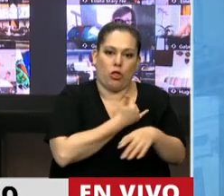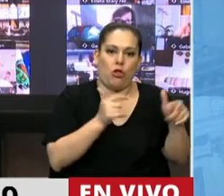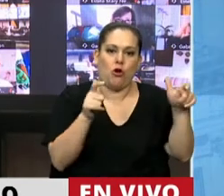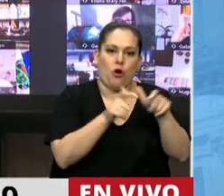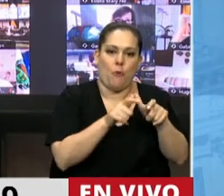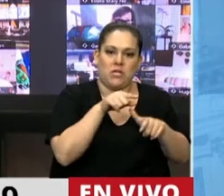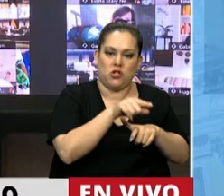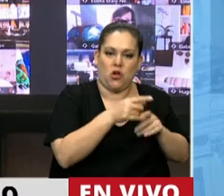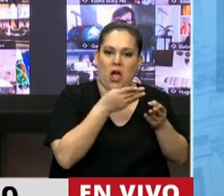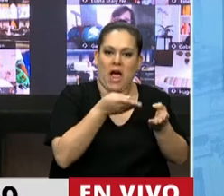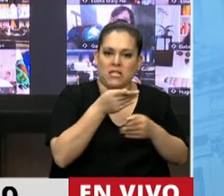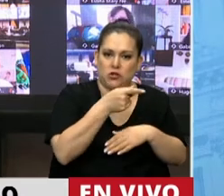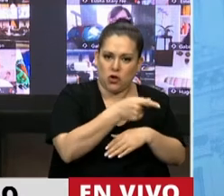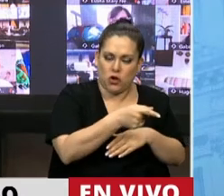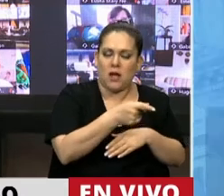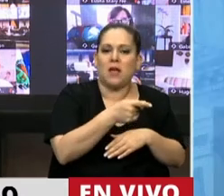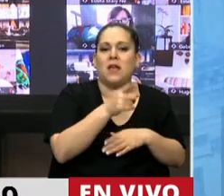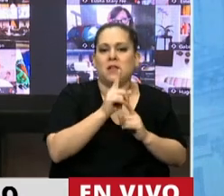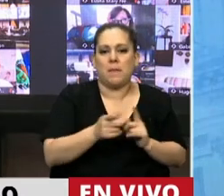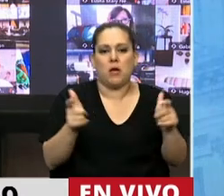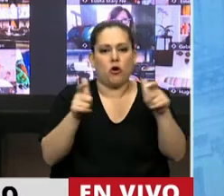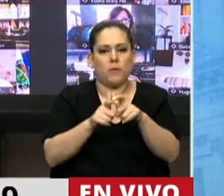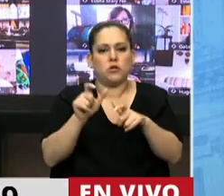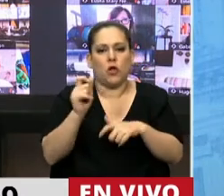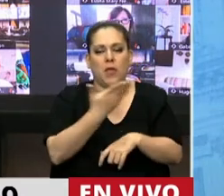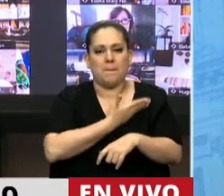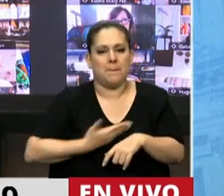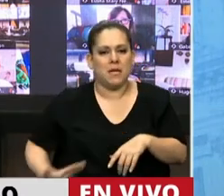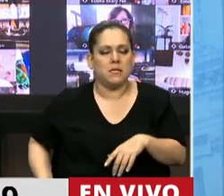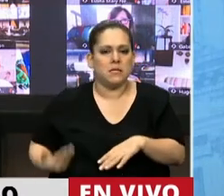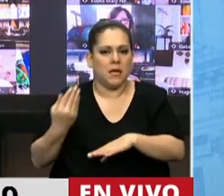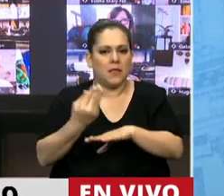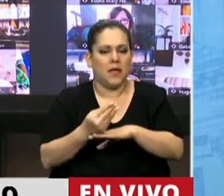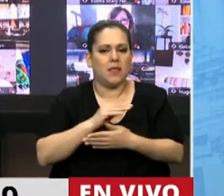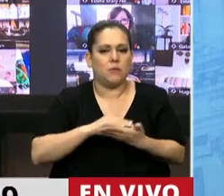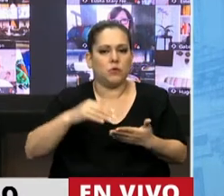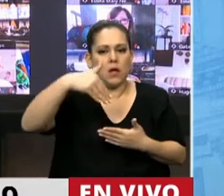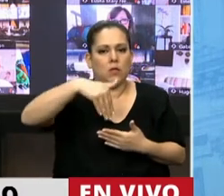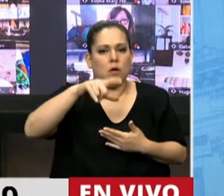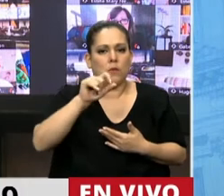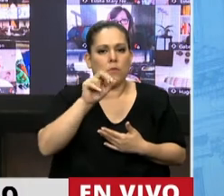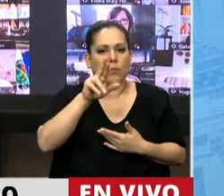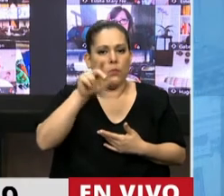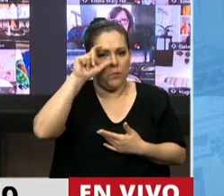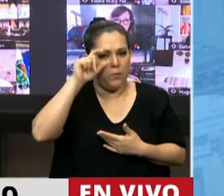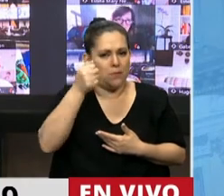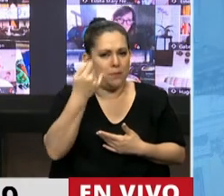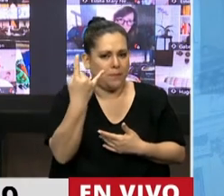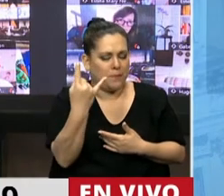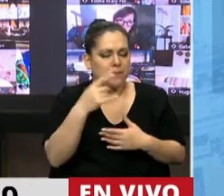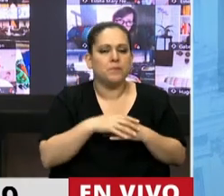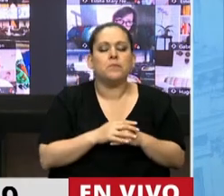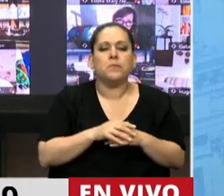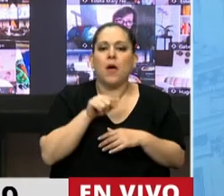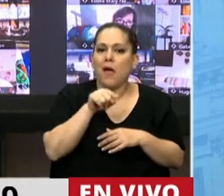y luego en la comisión que preside la compañera Cecilia Moró, a donde recibimos la visita